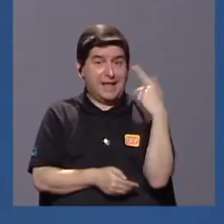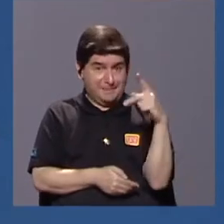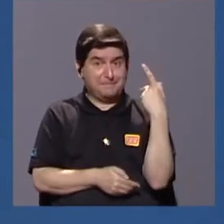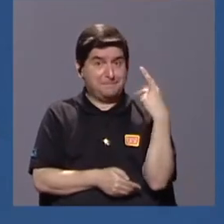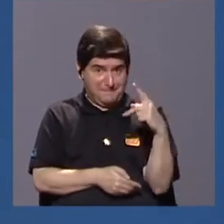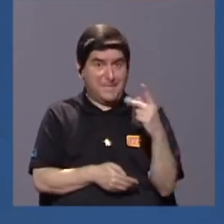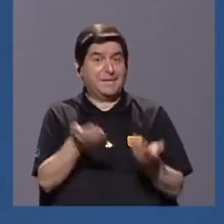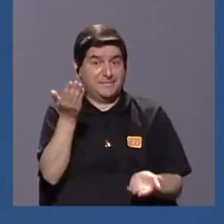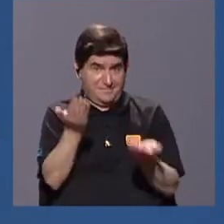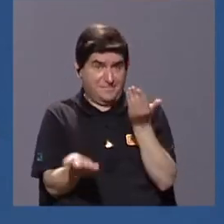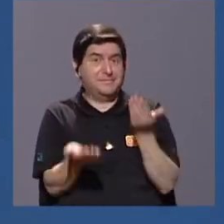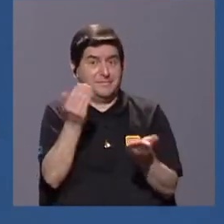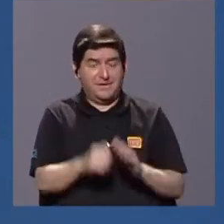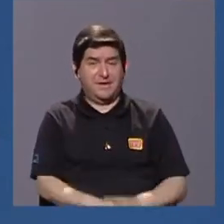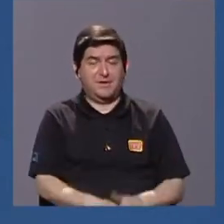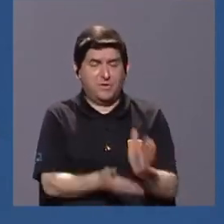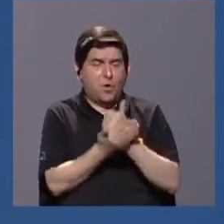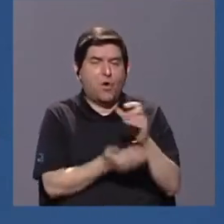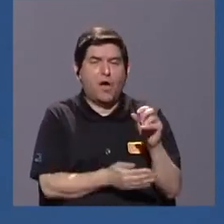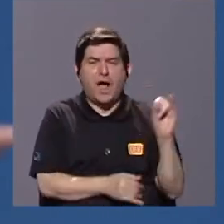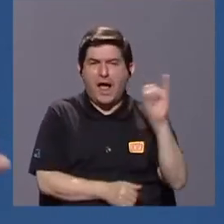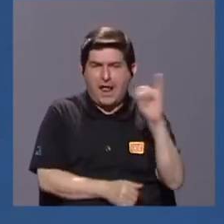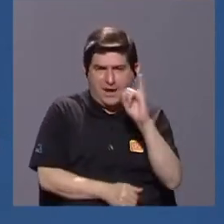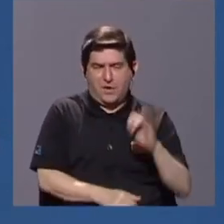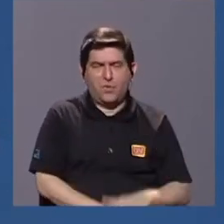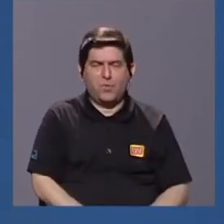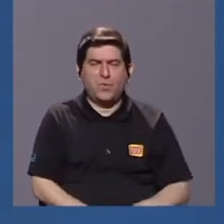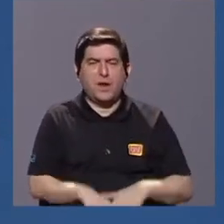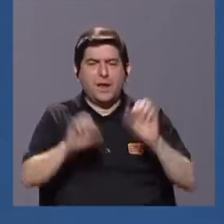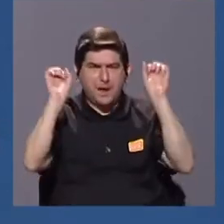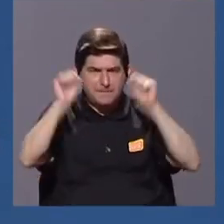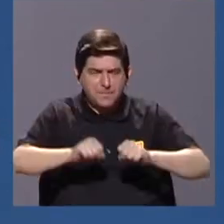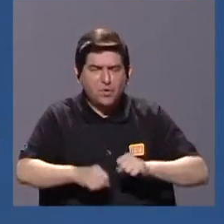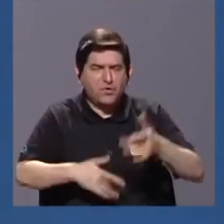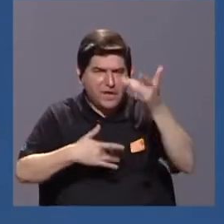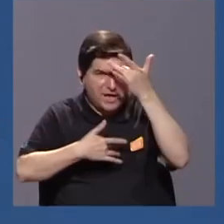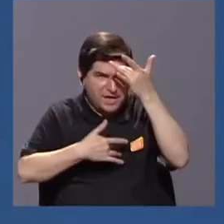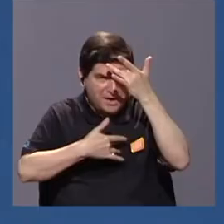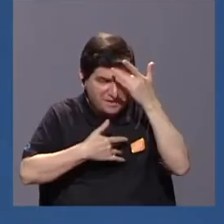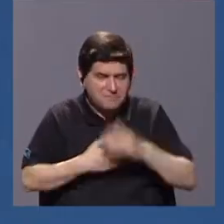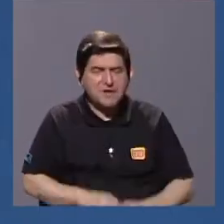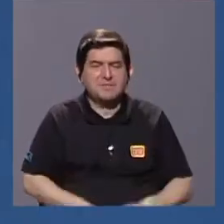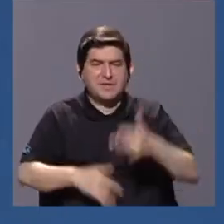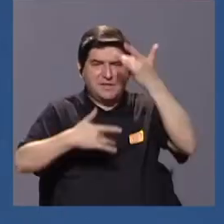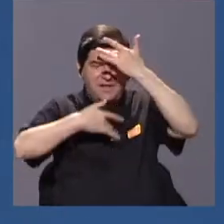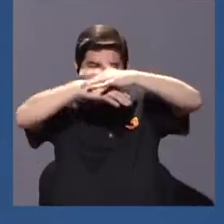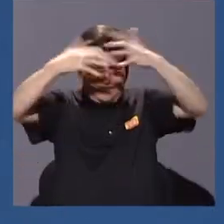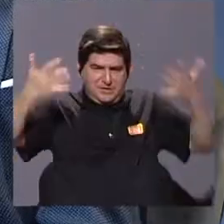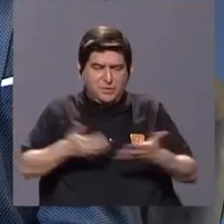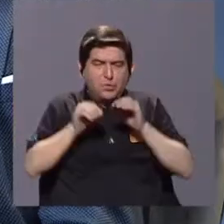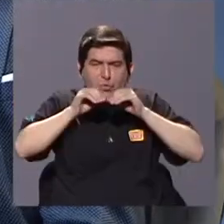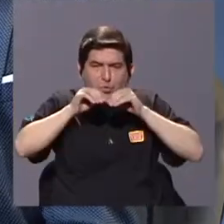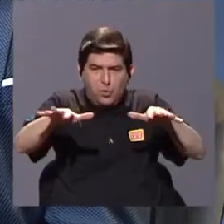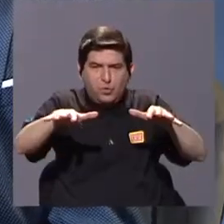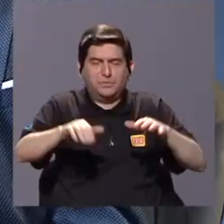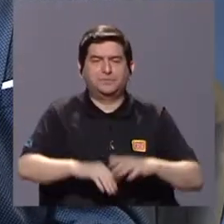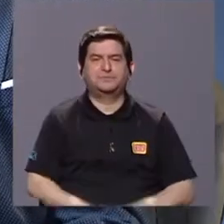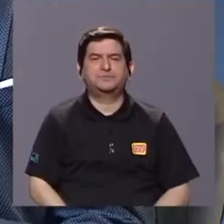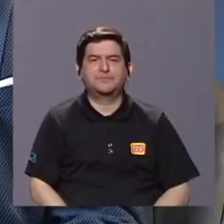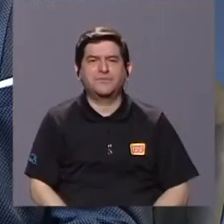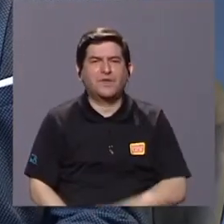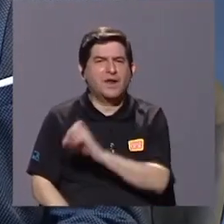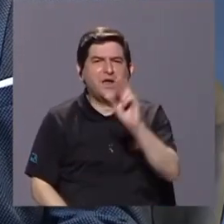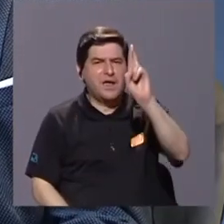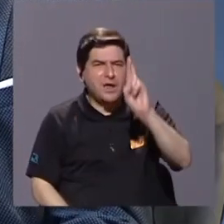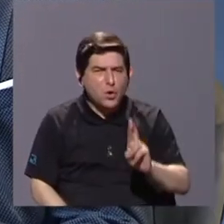menos, de algunos agentes infecciosos a provocar una enfermedad que se vuelva una pandemia. ¿Qué hace que